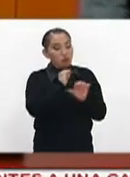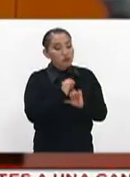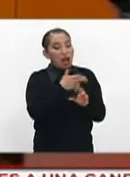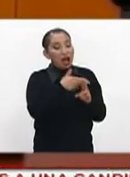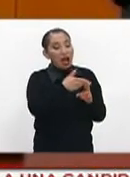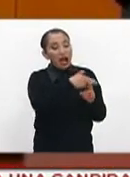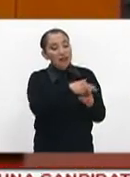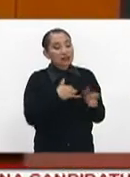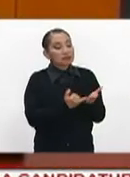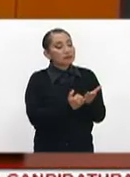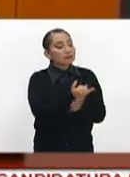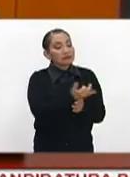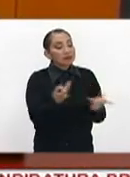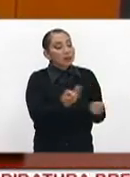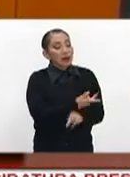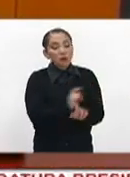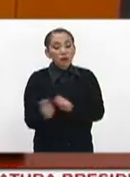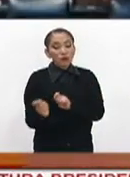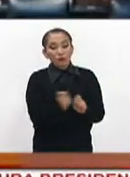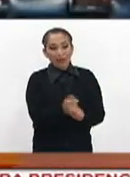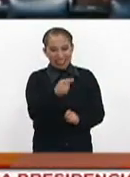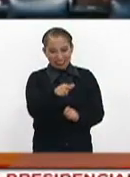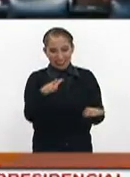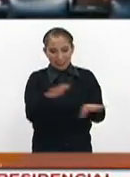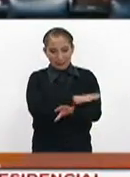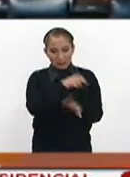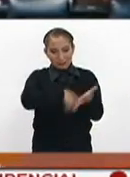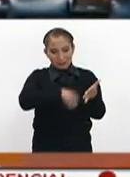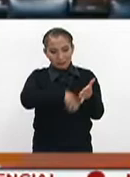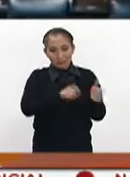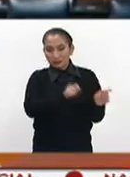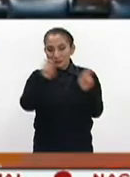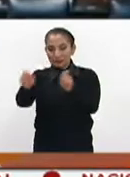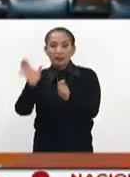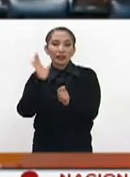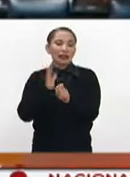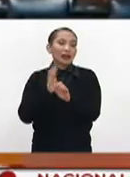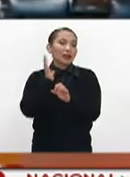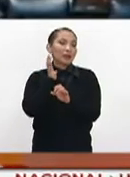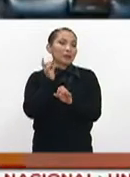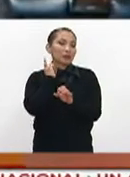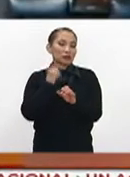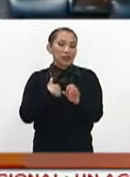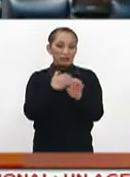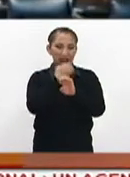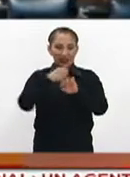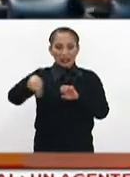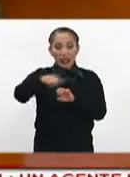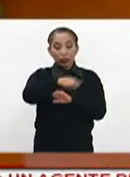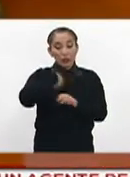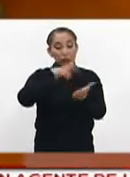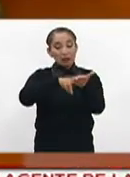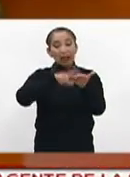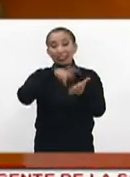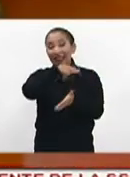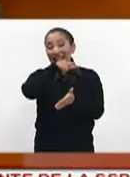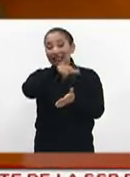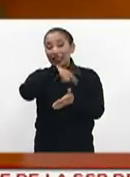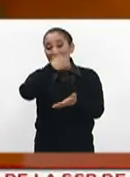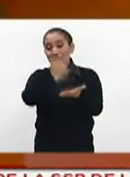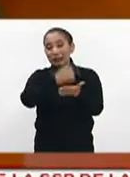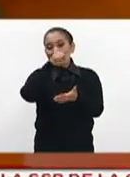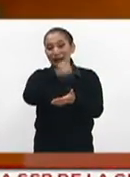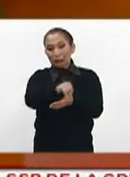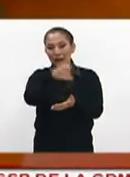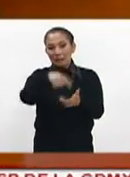hasta que se defina la designación. Esta reforma será enviada a los congresos estatales, ya que necesita el aval de al menos 17 para